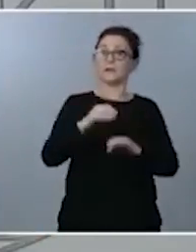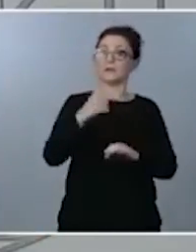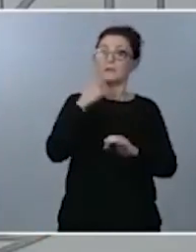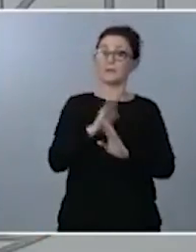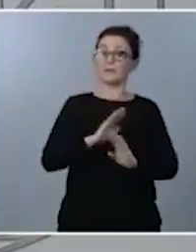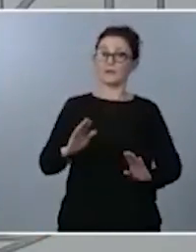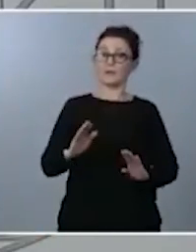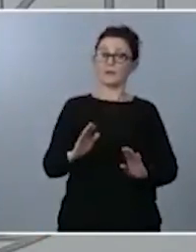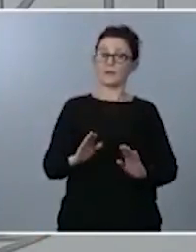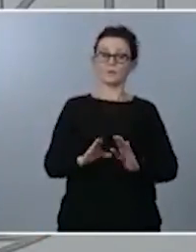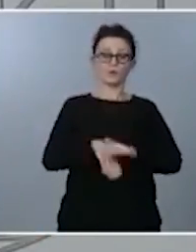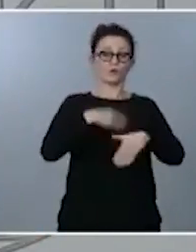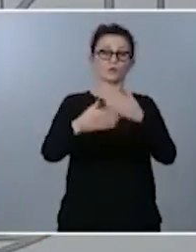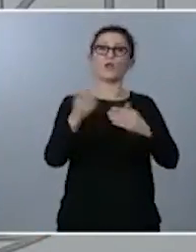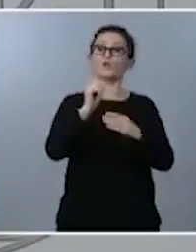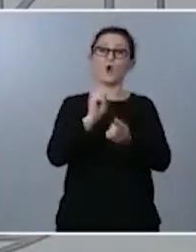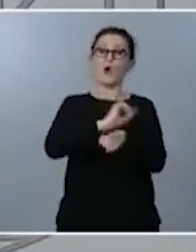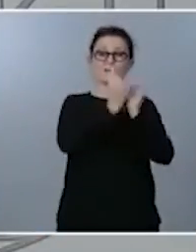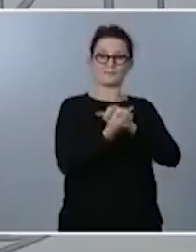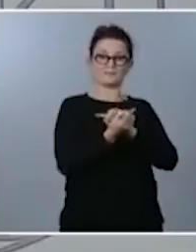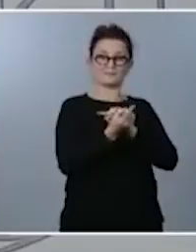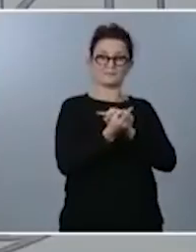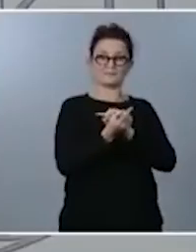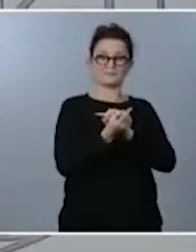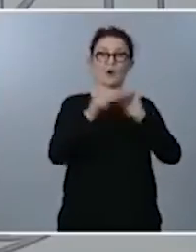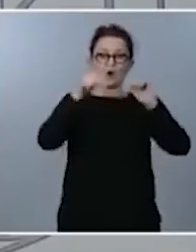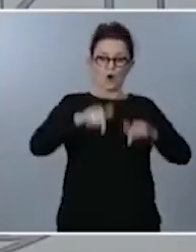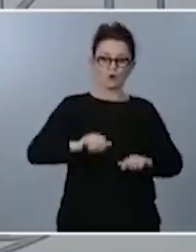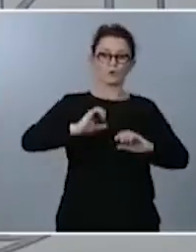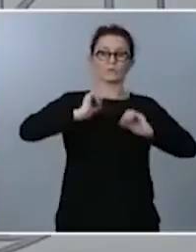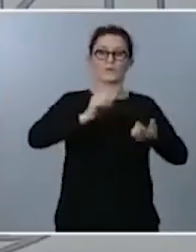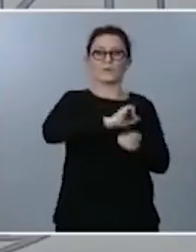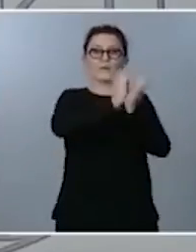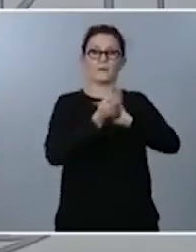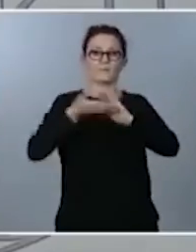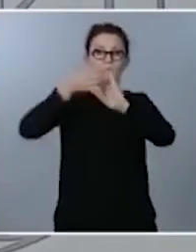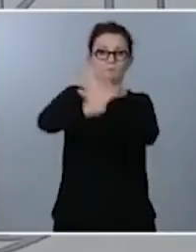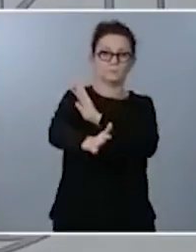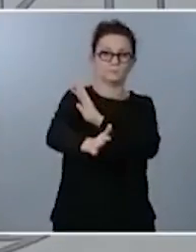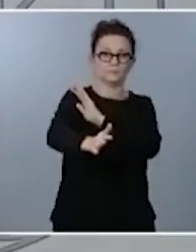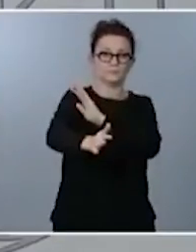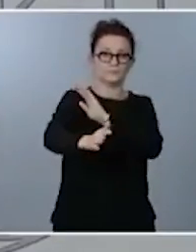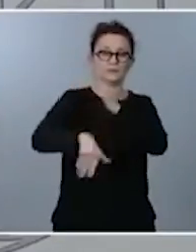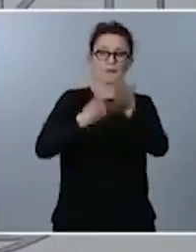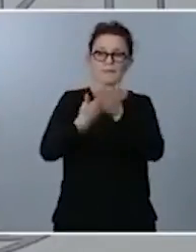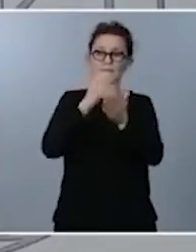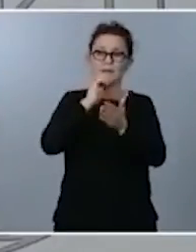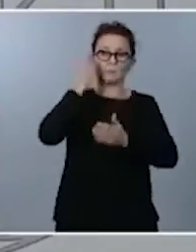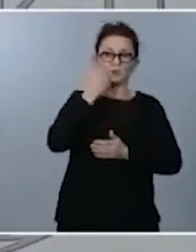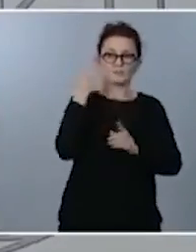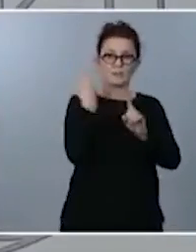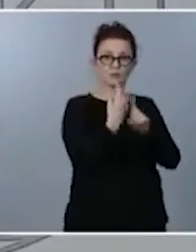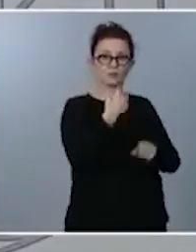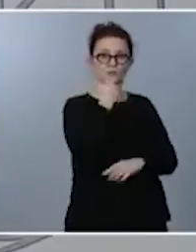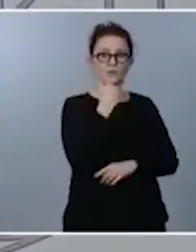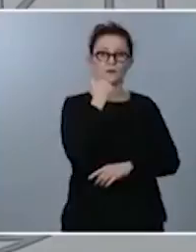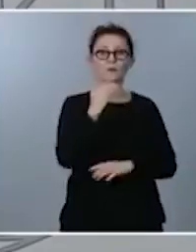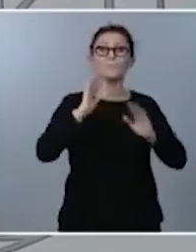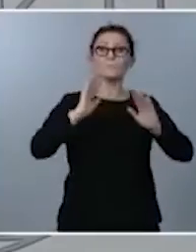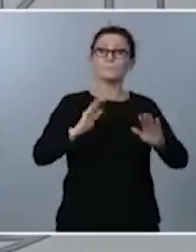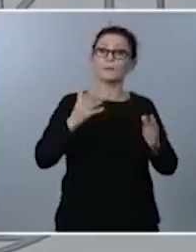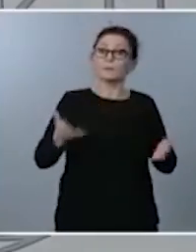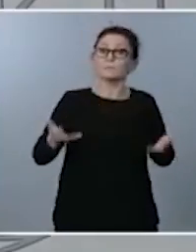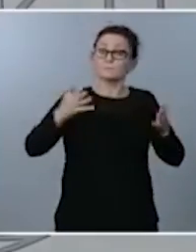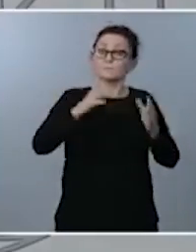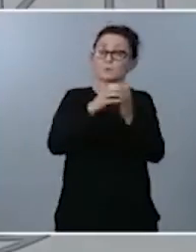no al contrario que es lo que ocurre hoy y lo que he planteado a petición de los grupos políticos y de muchas comunidades autónomas